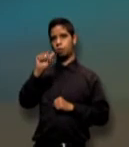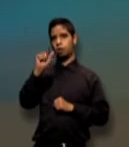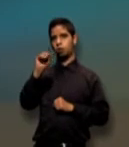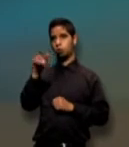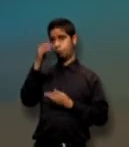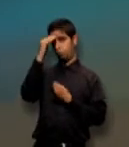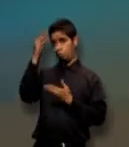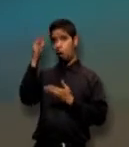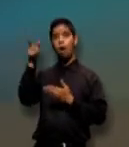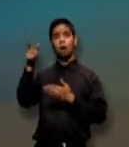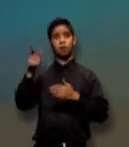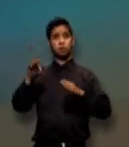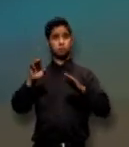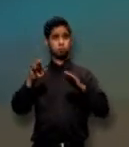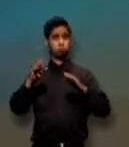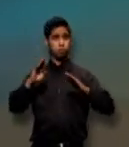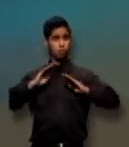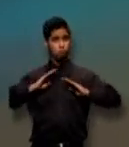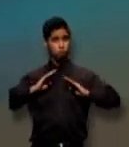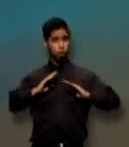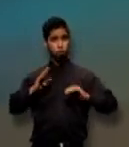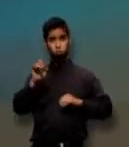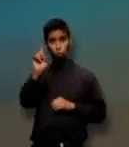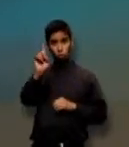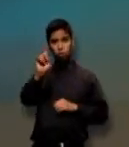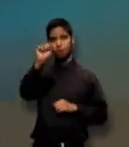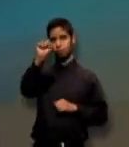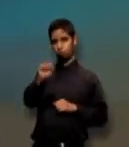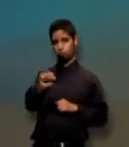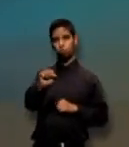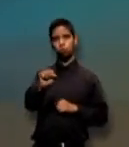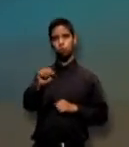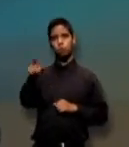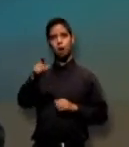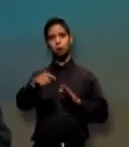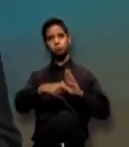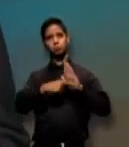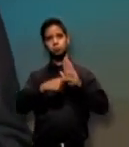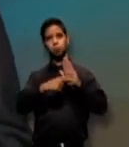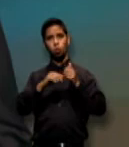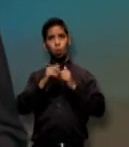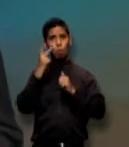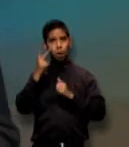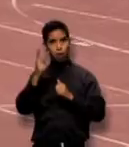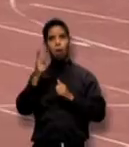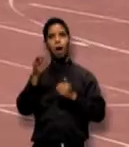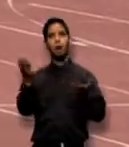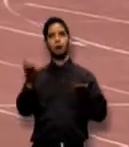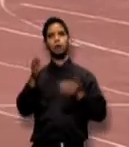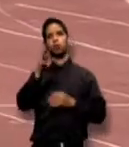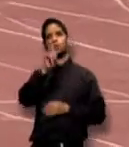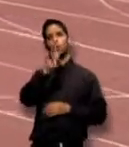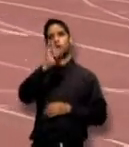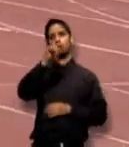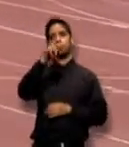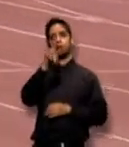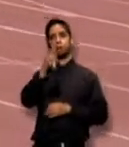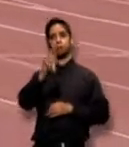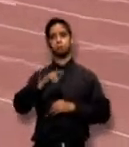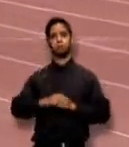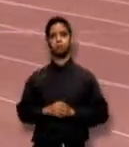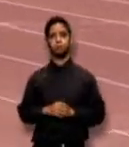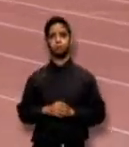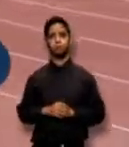tendrá lugar en la zona sur y será televisado por aquí, por WIPR. Los cuartos